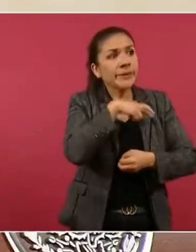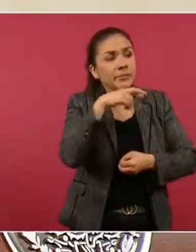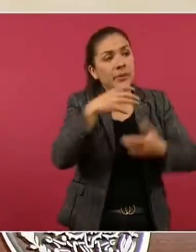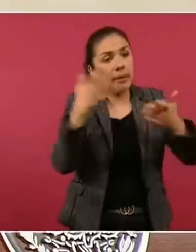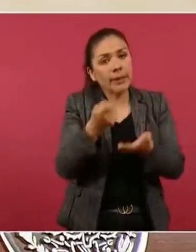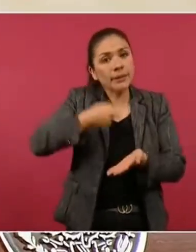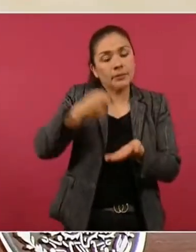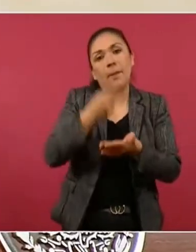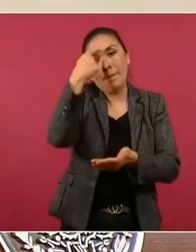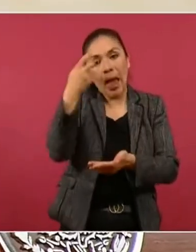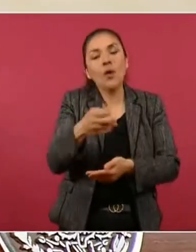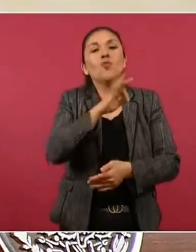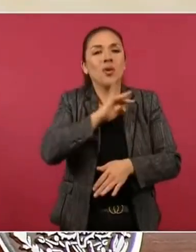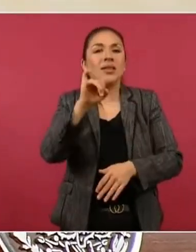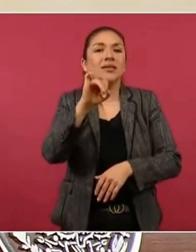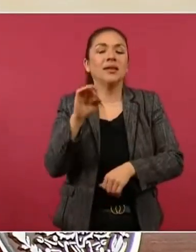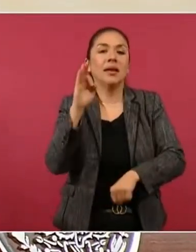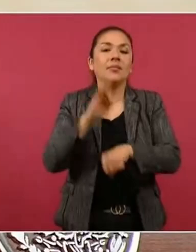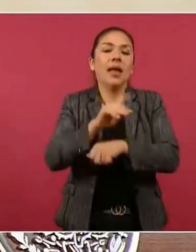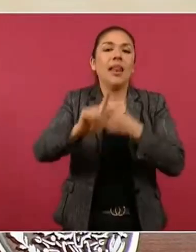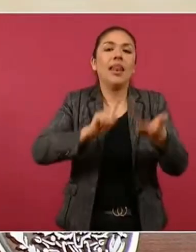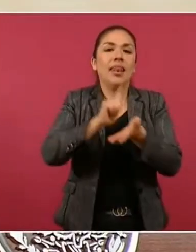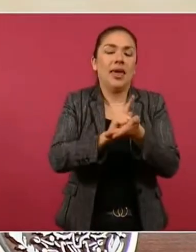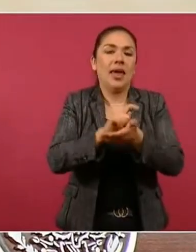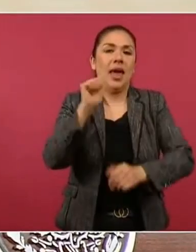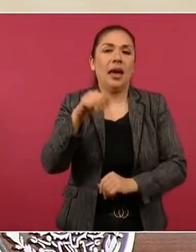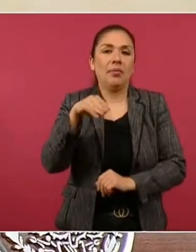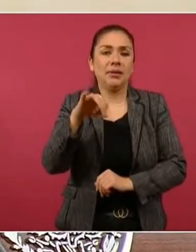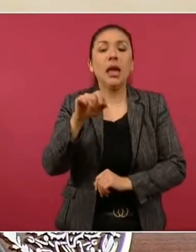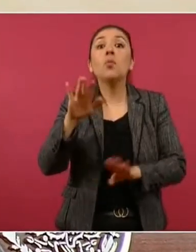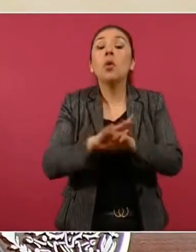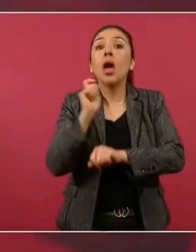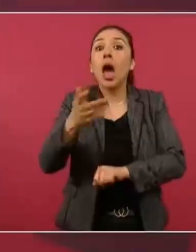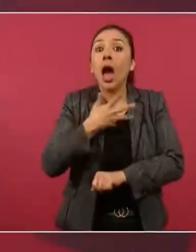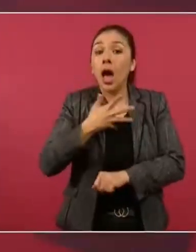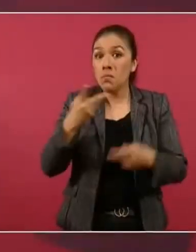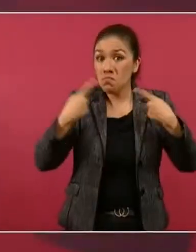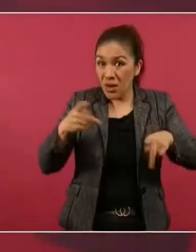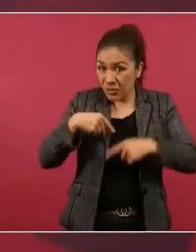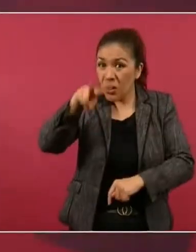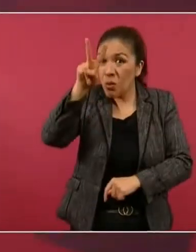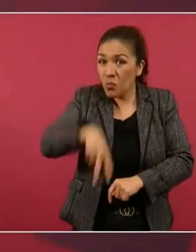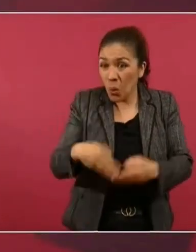amnistía. porque quienes son torturados y está demostrado